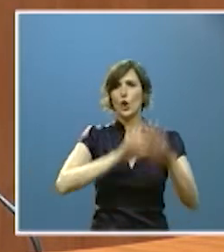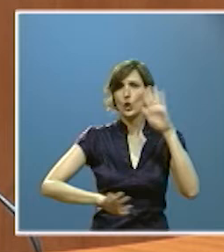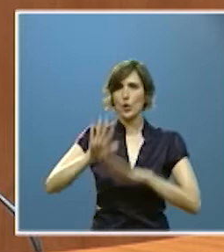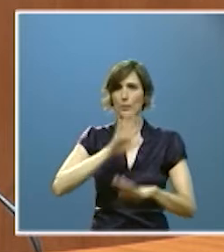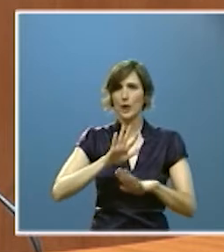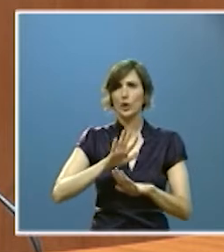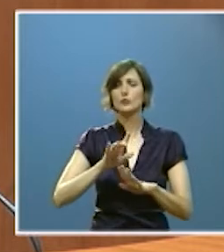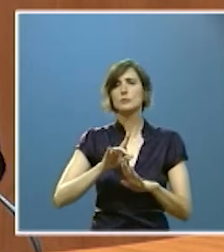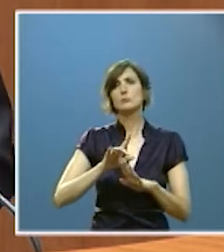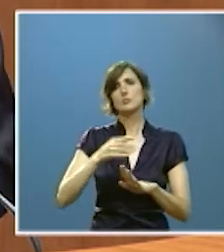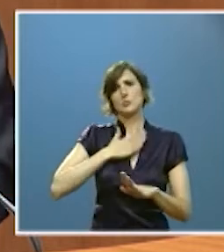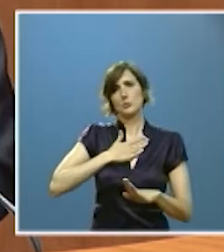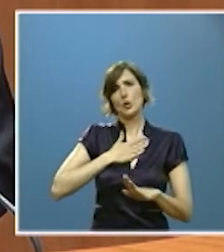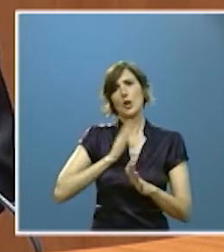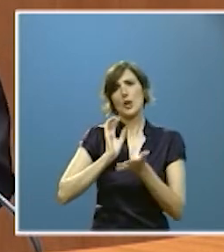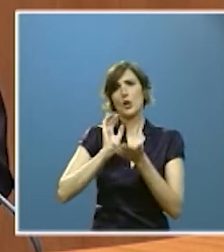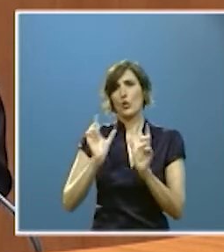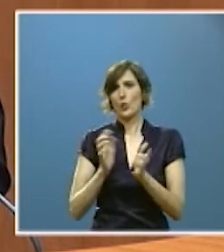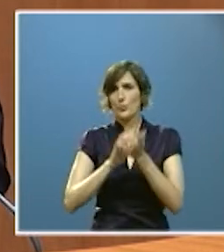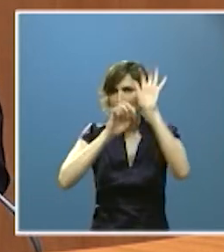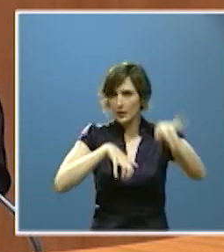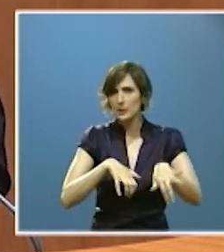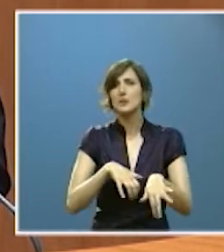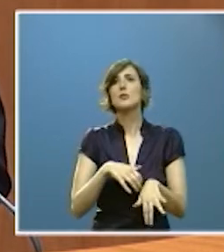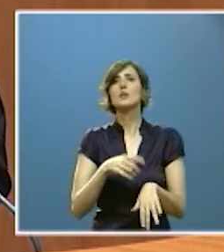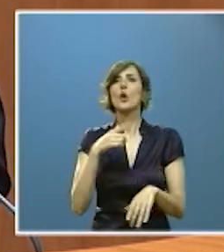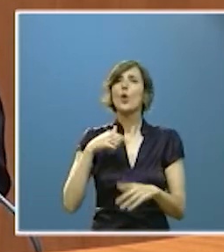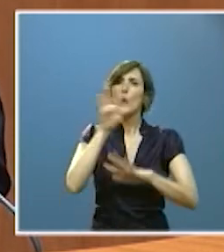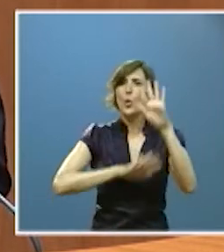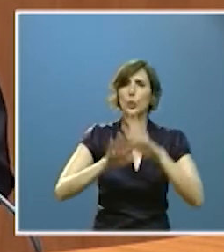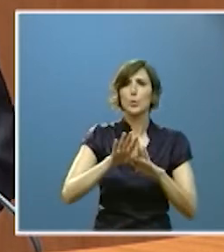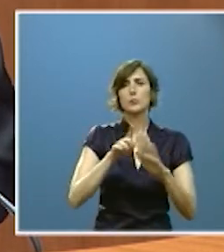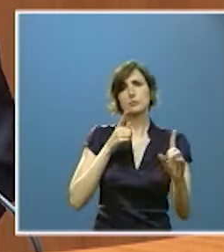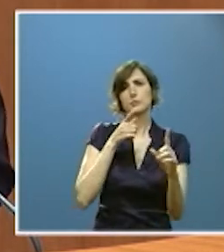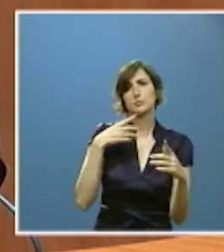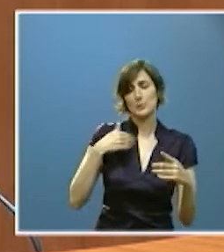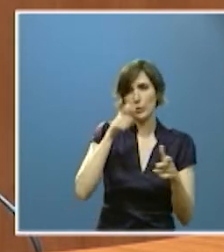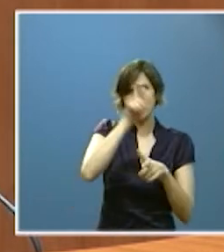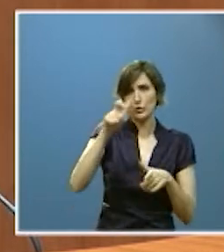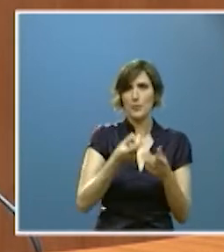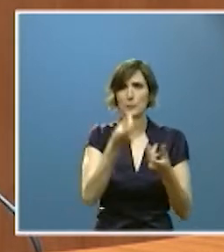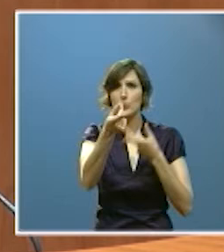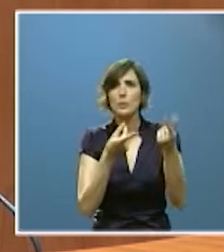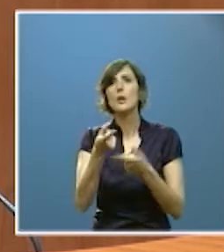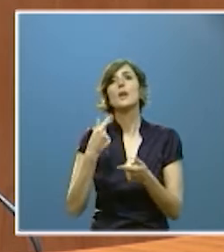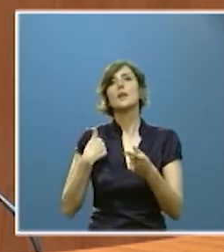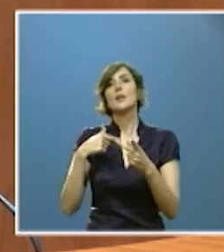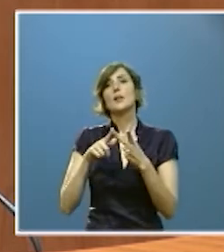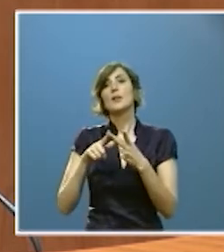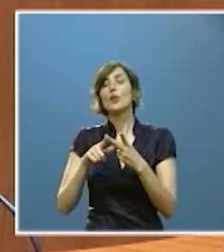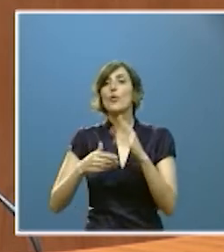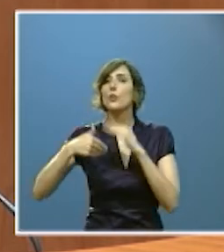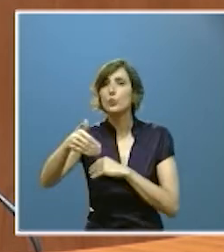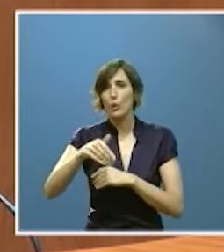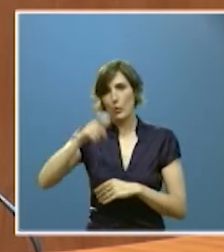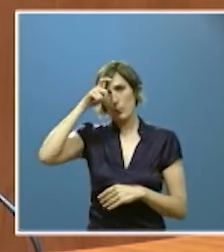planteados la comunidad la lucha contra la despoblación la ordenación de su territorio y el futuro de su medio rural